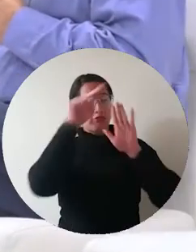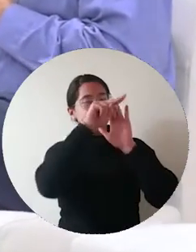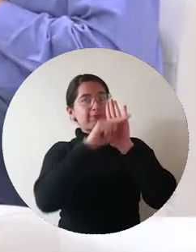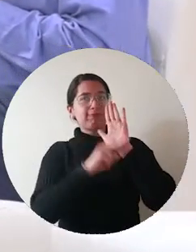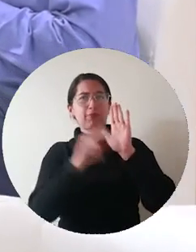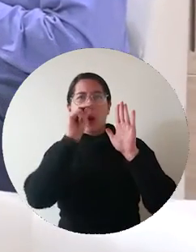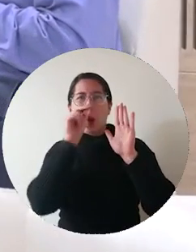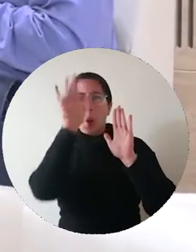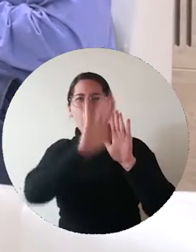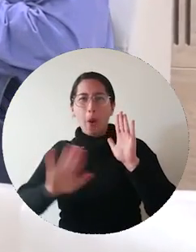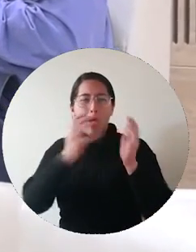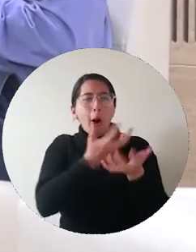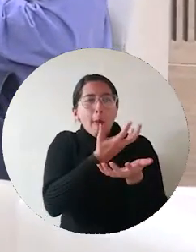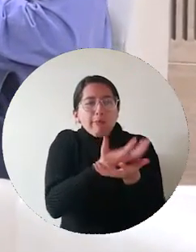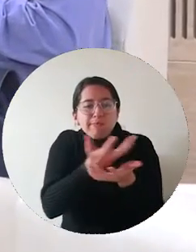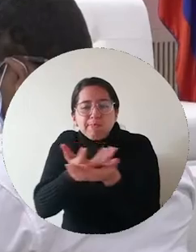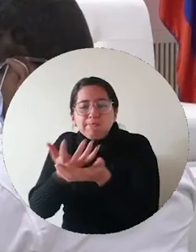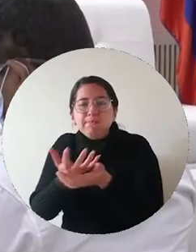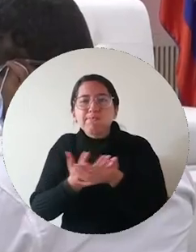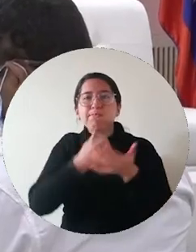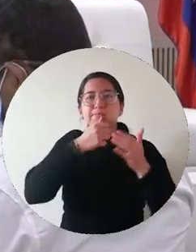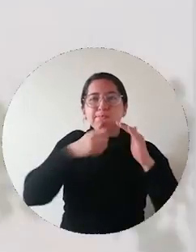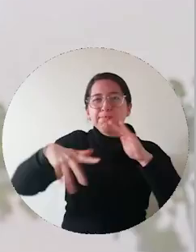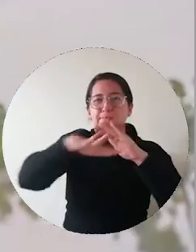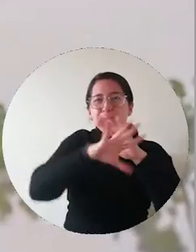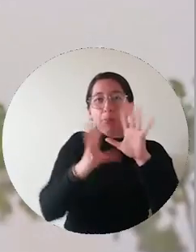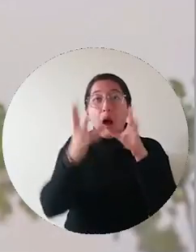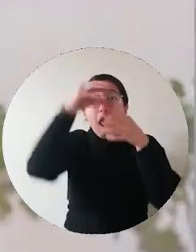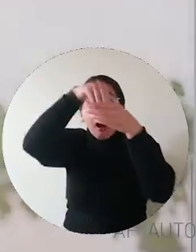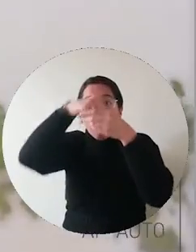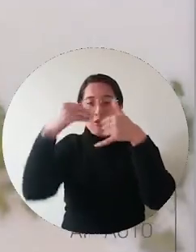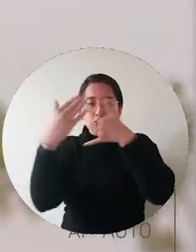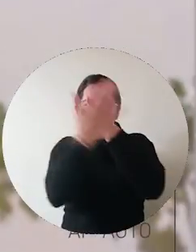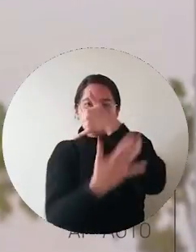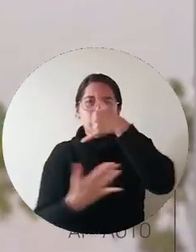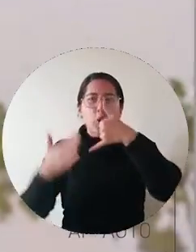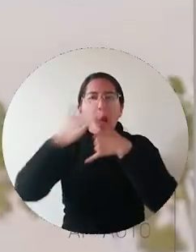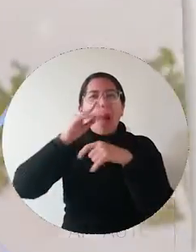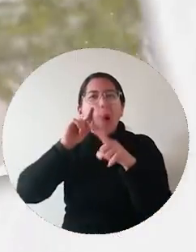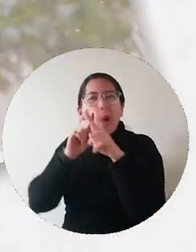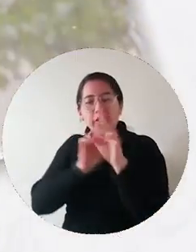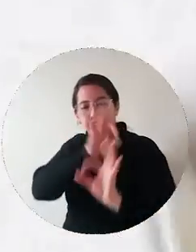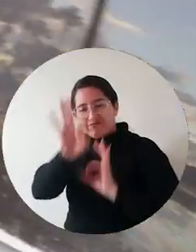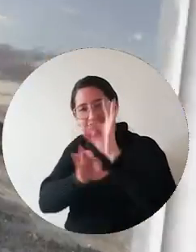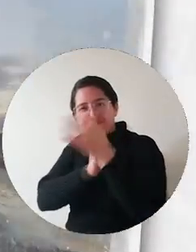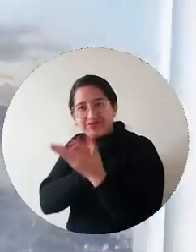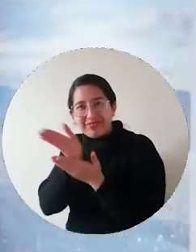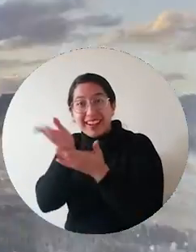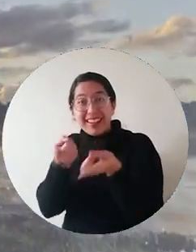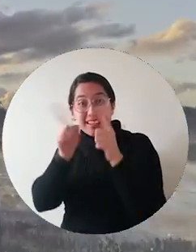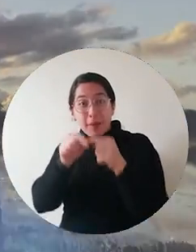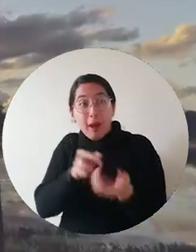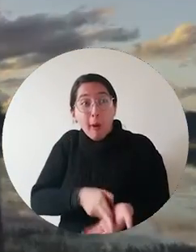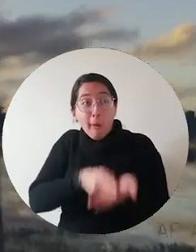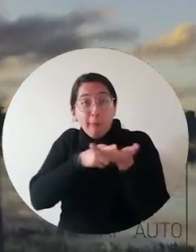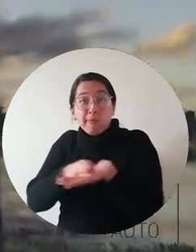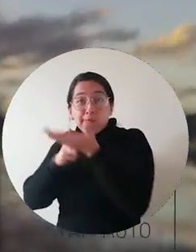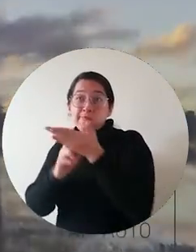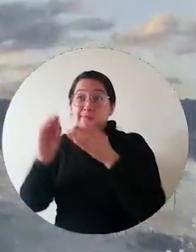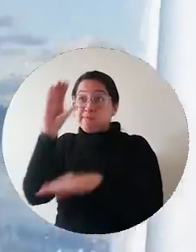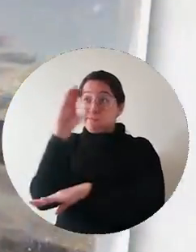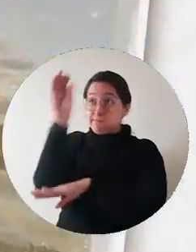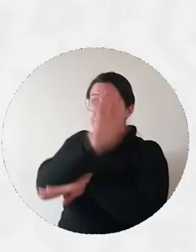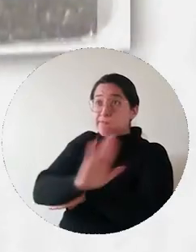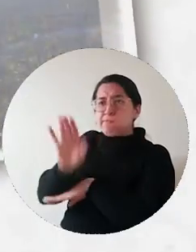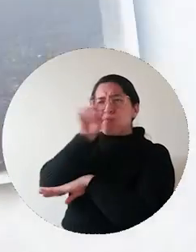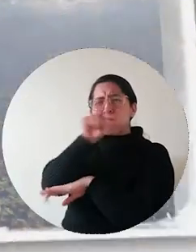La Política Nacional para Humedales Interiores de Colombia, que propende por promover el uso sostenible, la conservación y la recuperación de